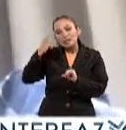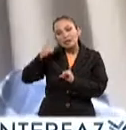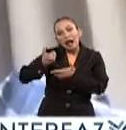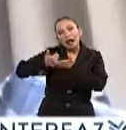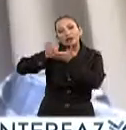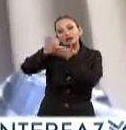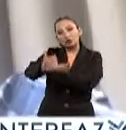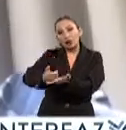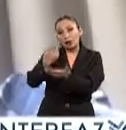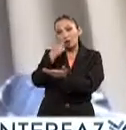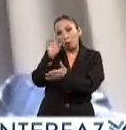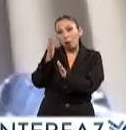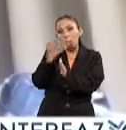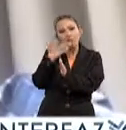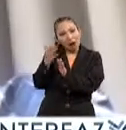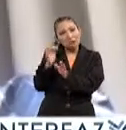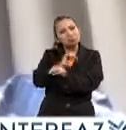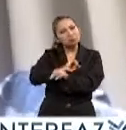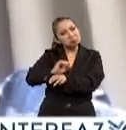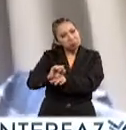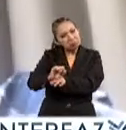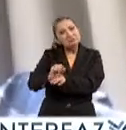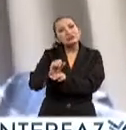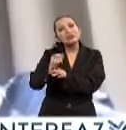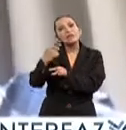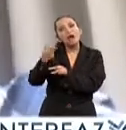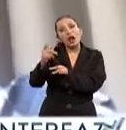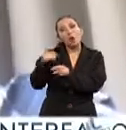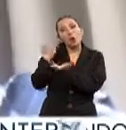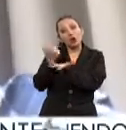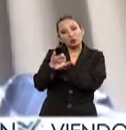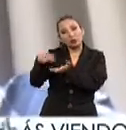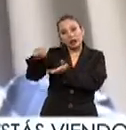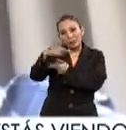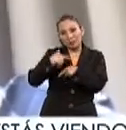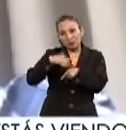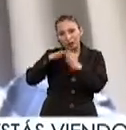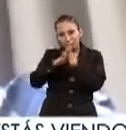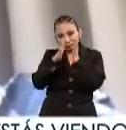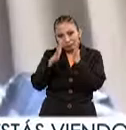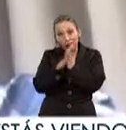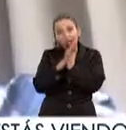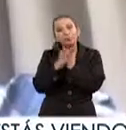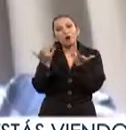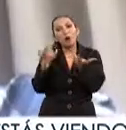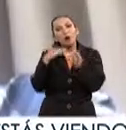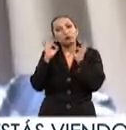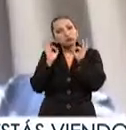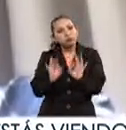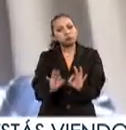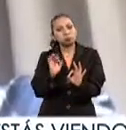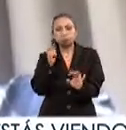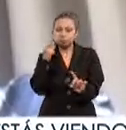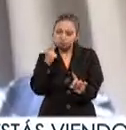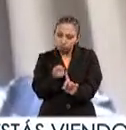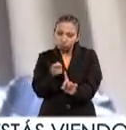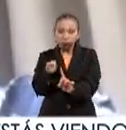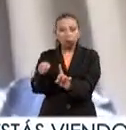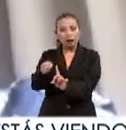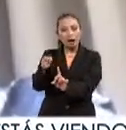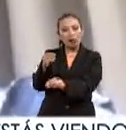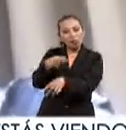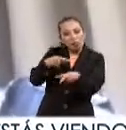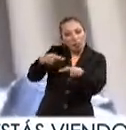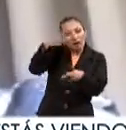son yo diría bastante sencillas pero que les permiten a los participantes ir de manera muy específica